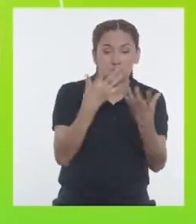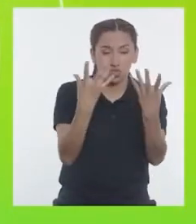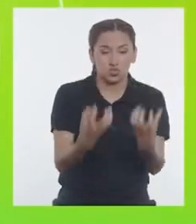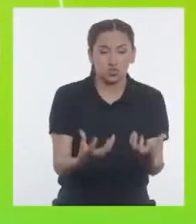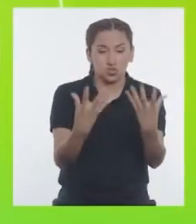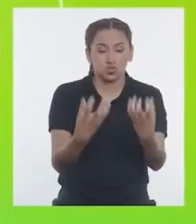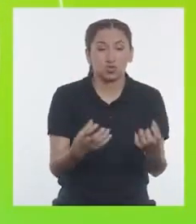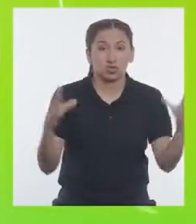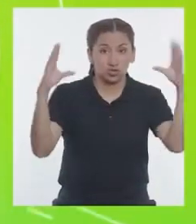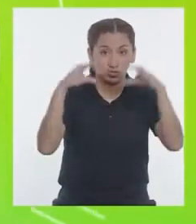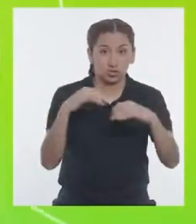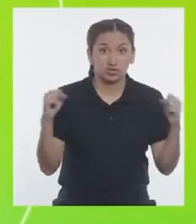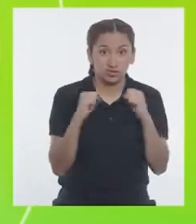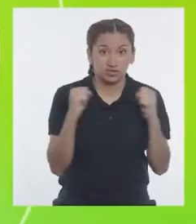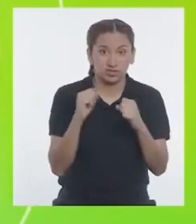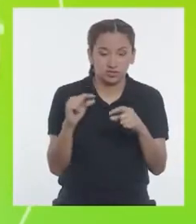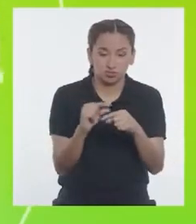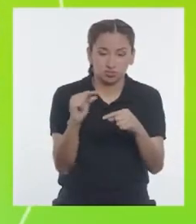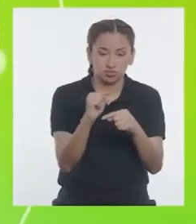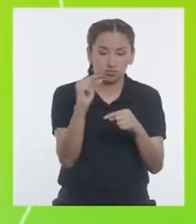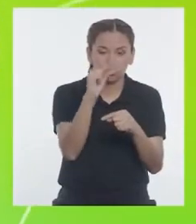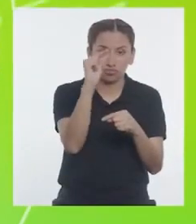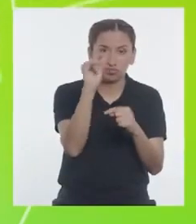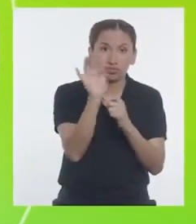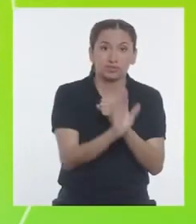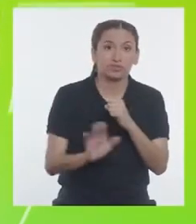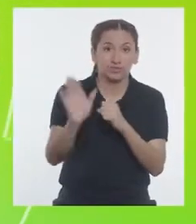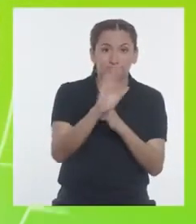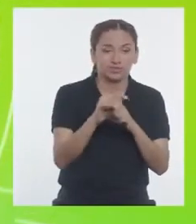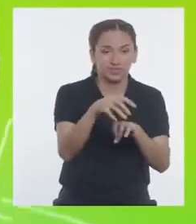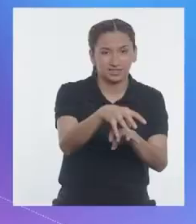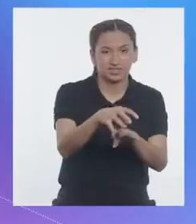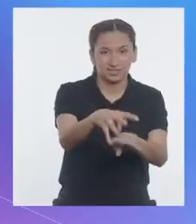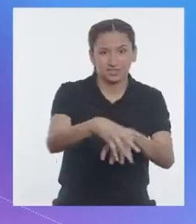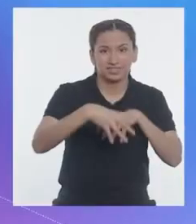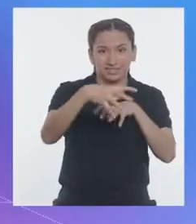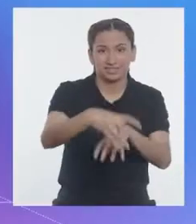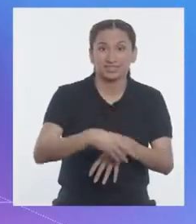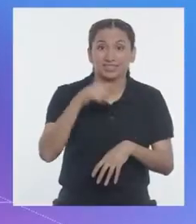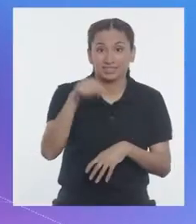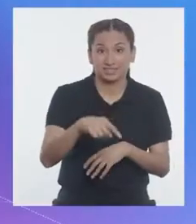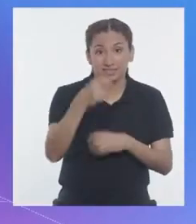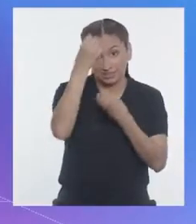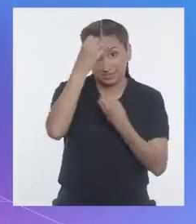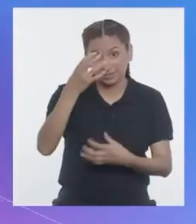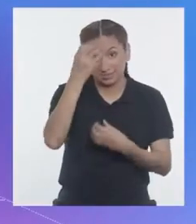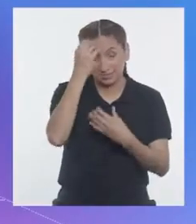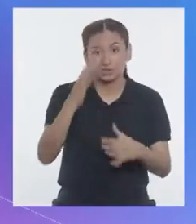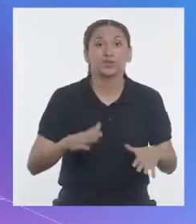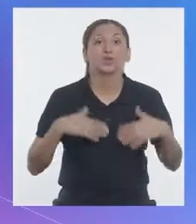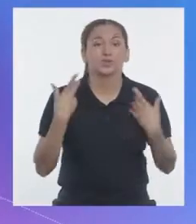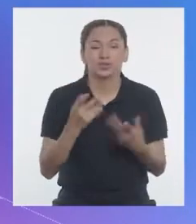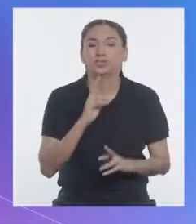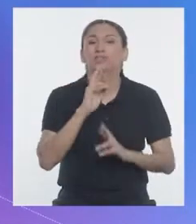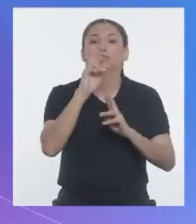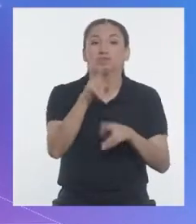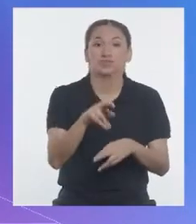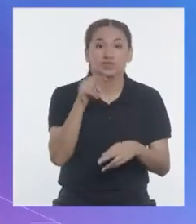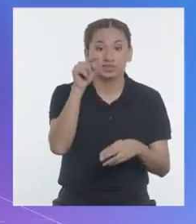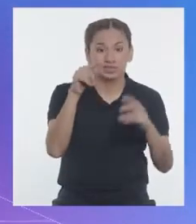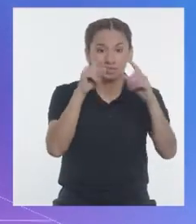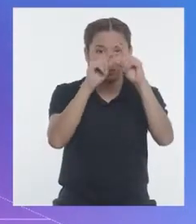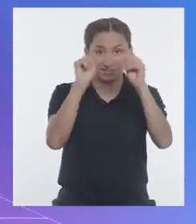durante la noche fría genera vapor protegiendo los sembríos. Y con esta información me parece que podremos